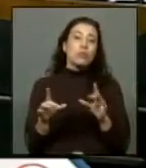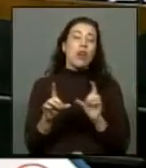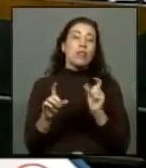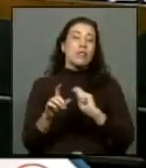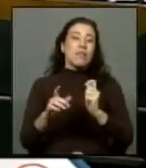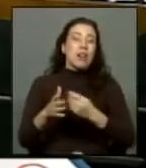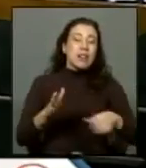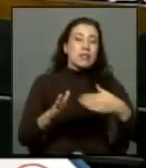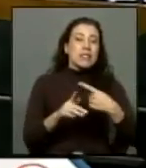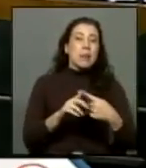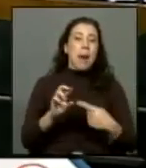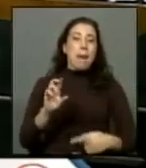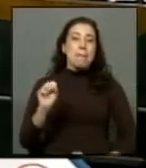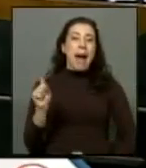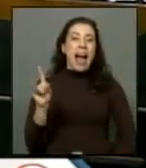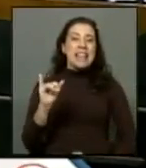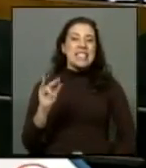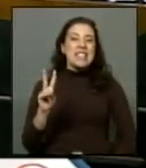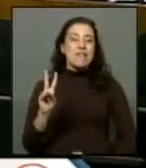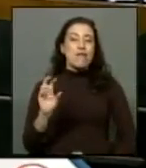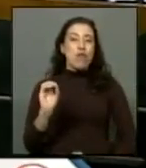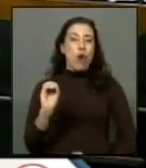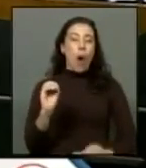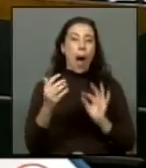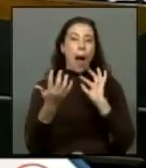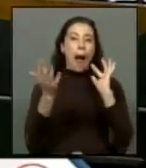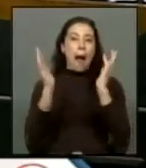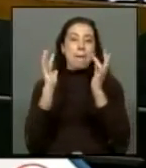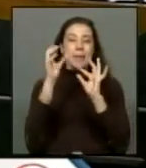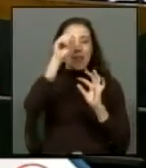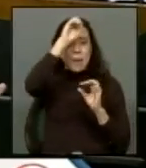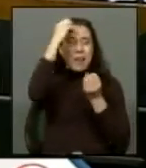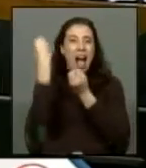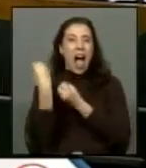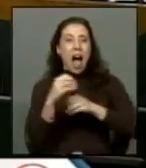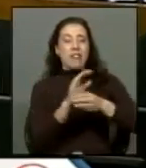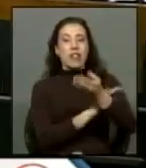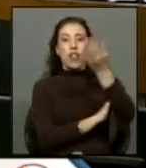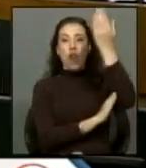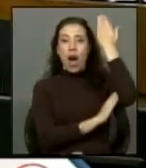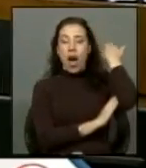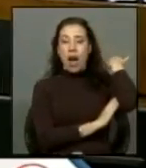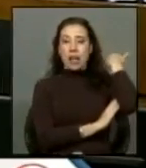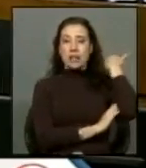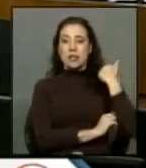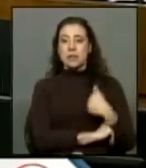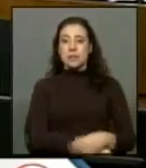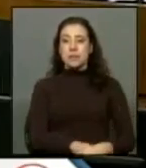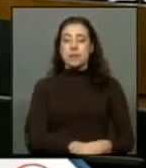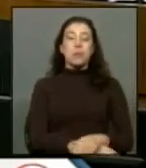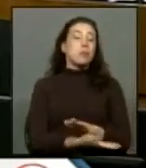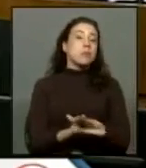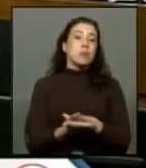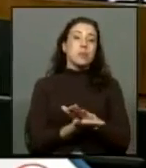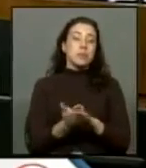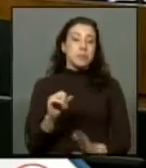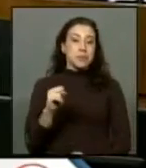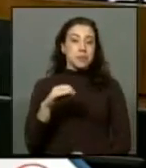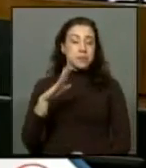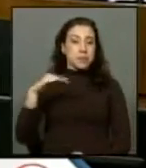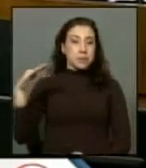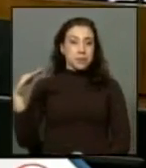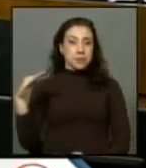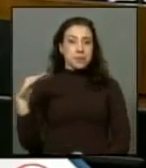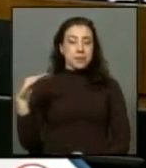ambientales mineros abandonados de muchas décadas anteriores a solo modo de ejemplo en Atacama